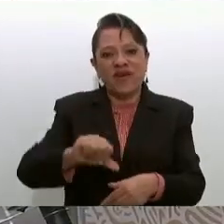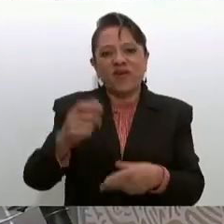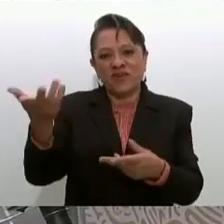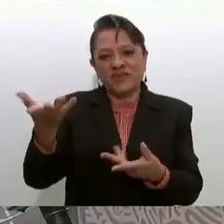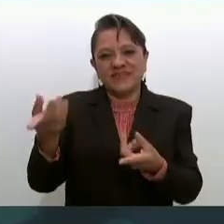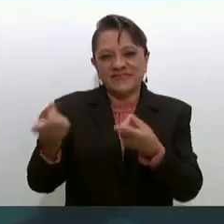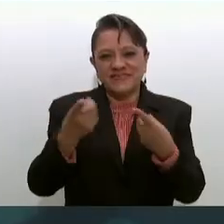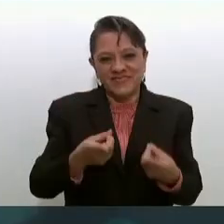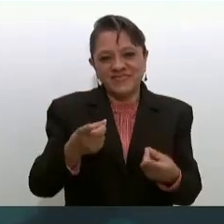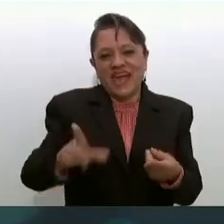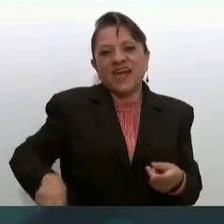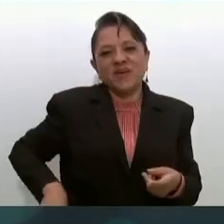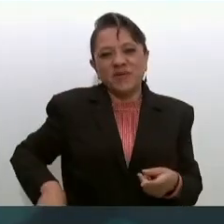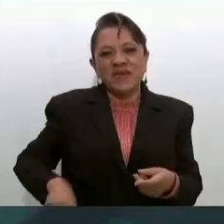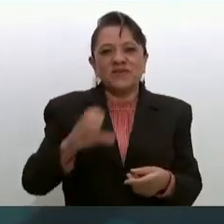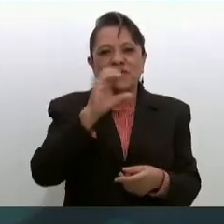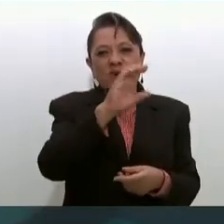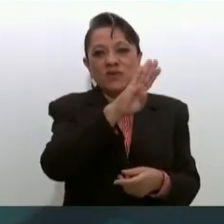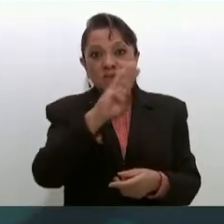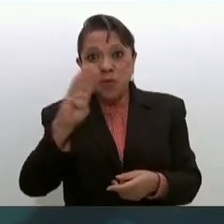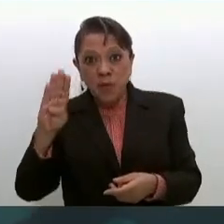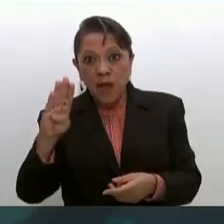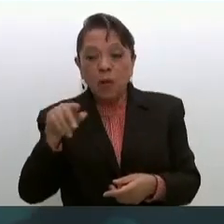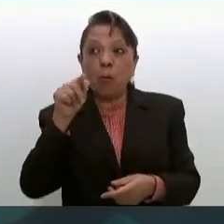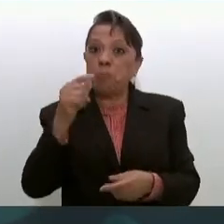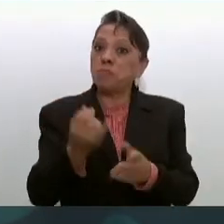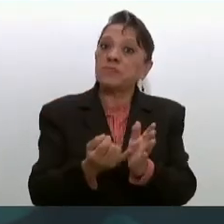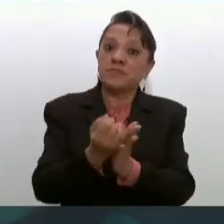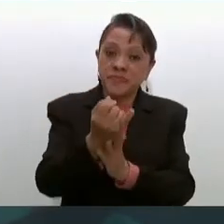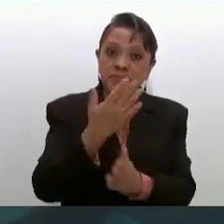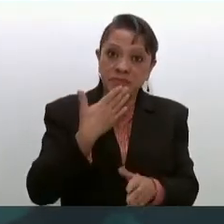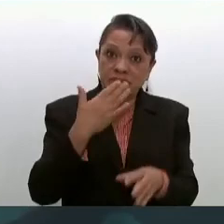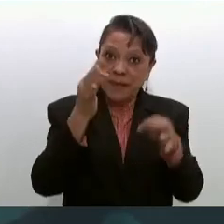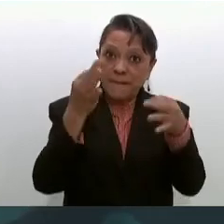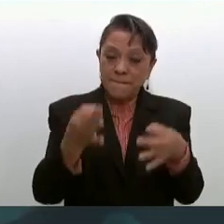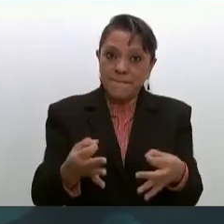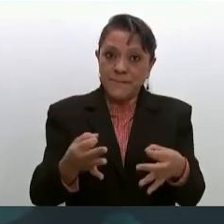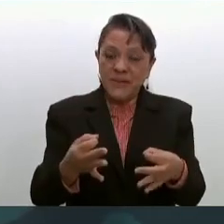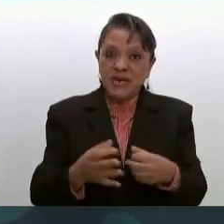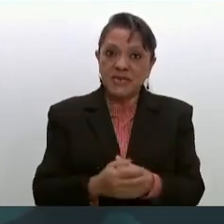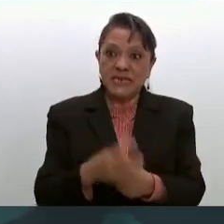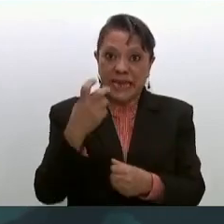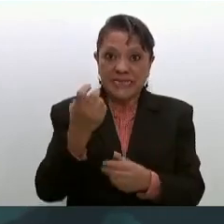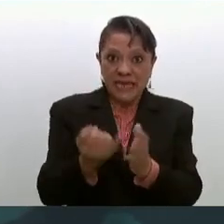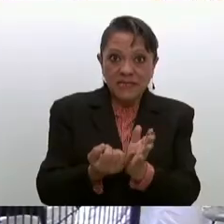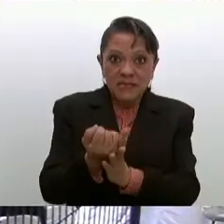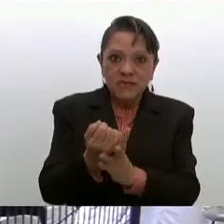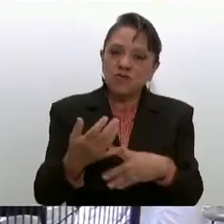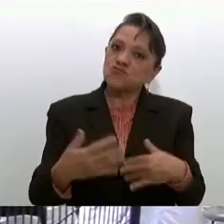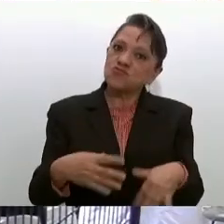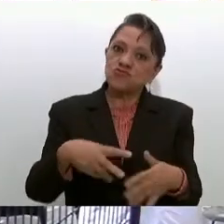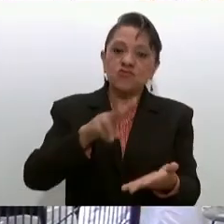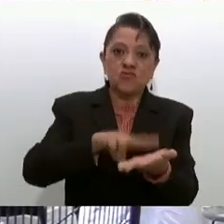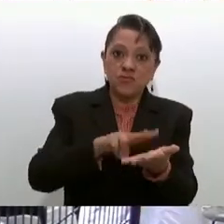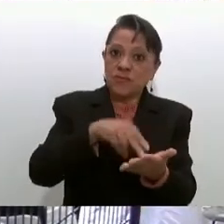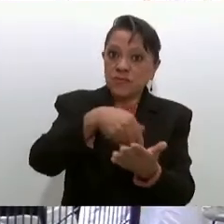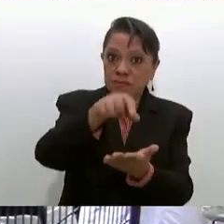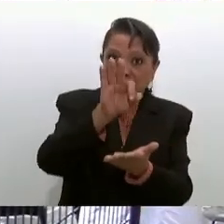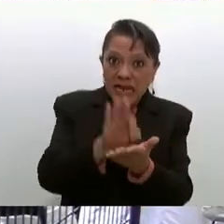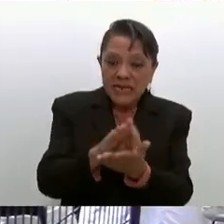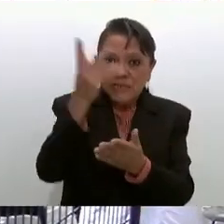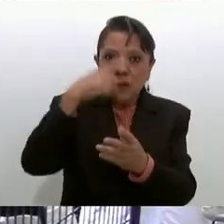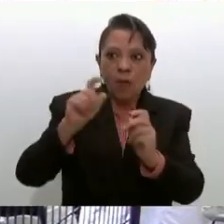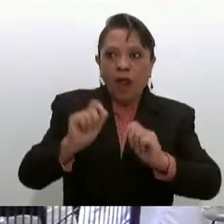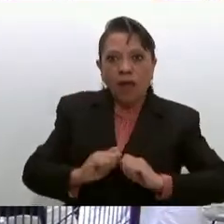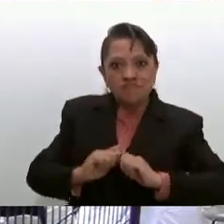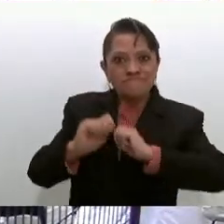Blanco, porque es una decisión valiente la de transferir